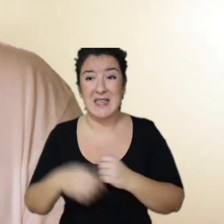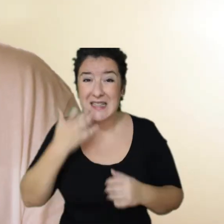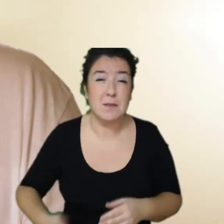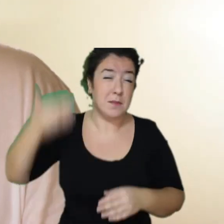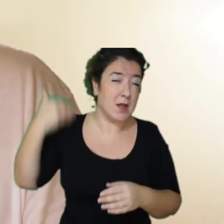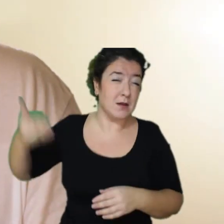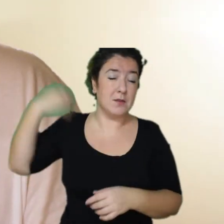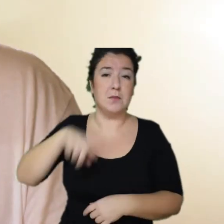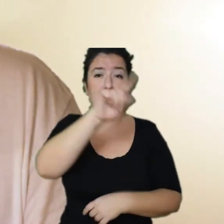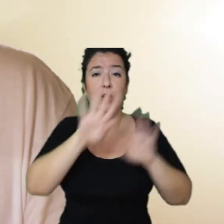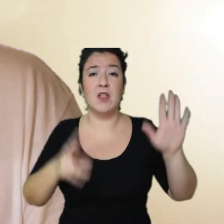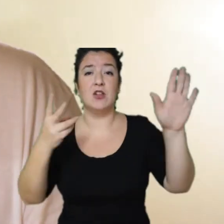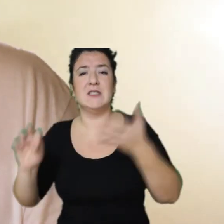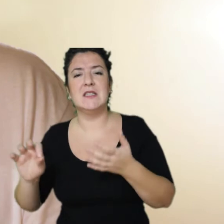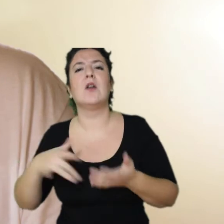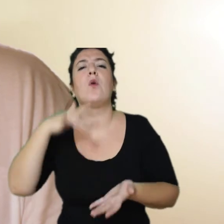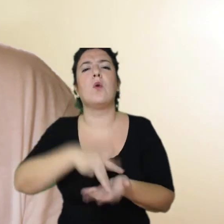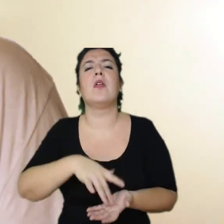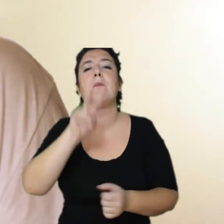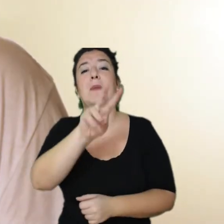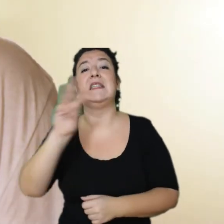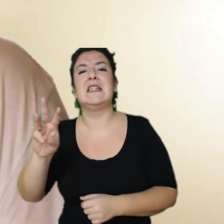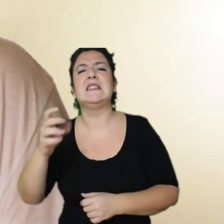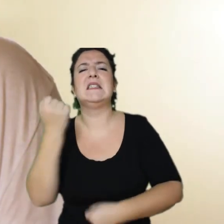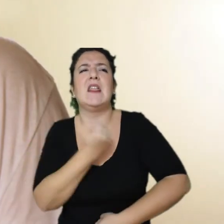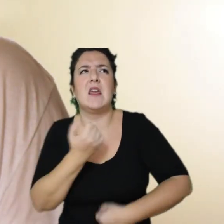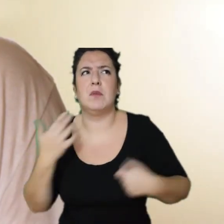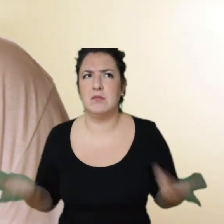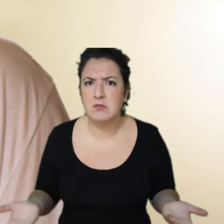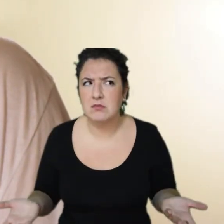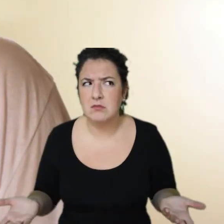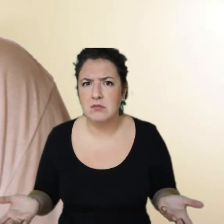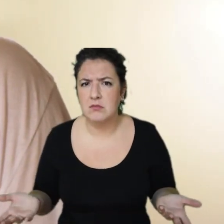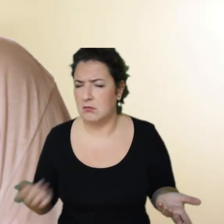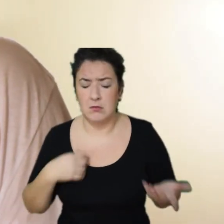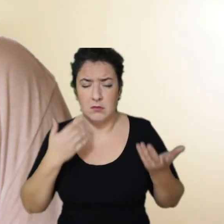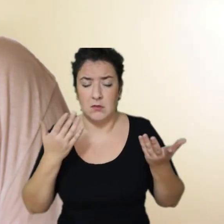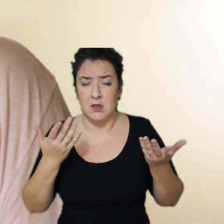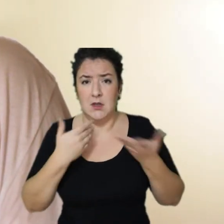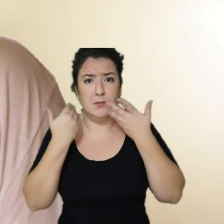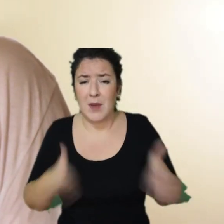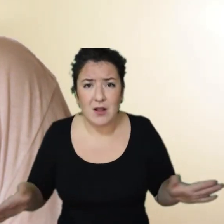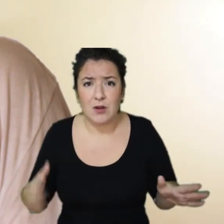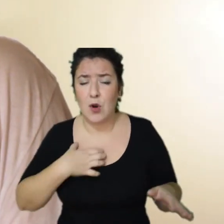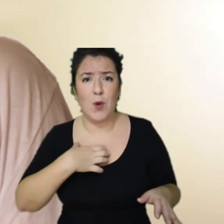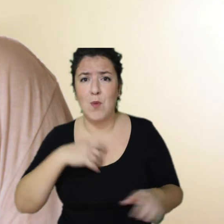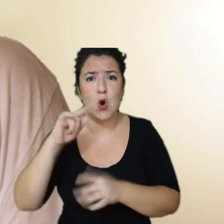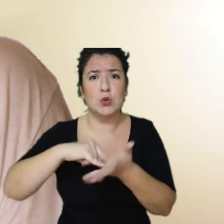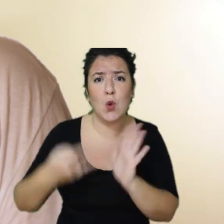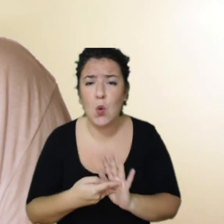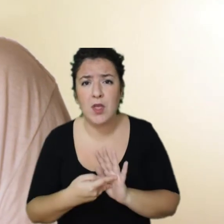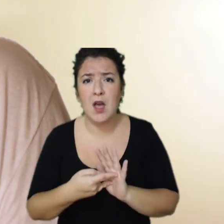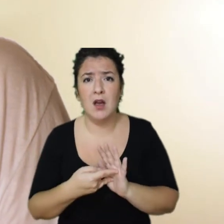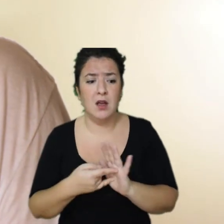1970 fue el 23 de diciembre. Entonces, ¿está todo perdido? ¿Nos proveemos a vivir